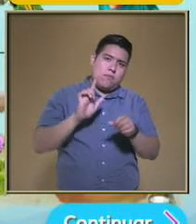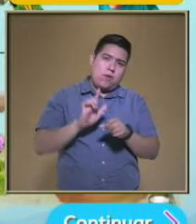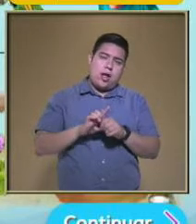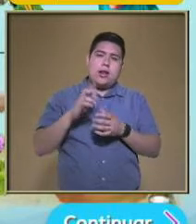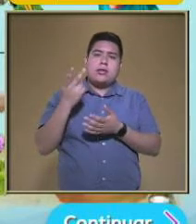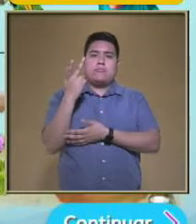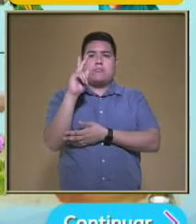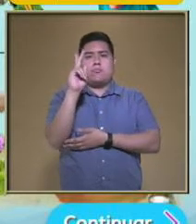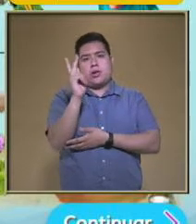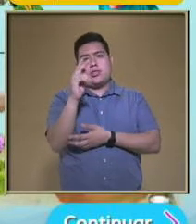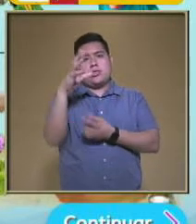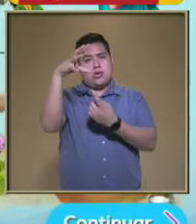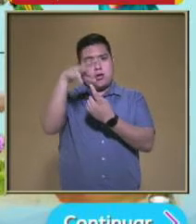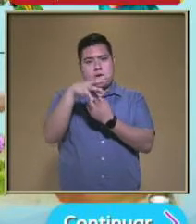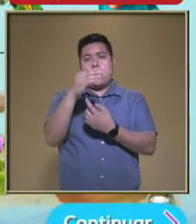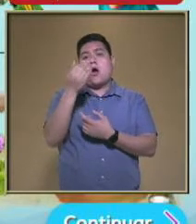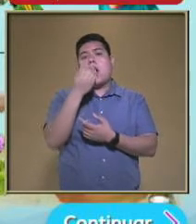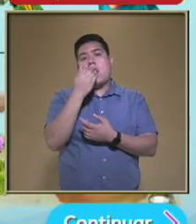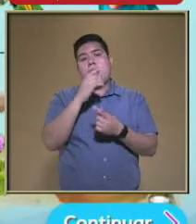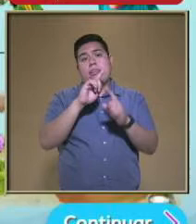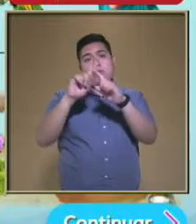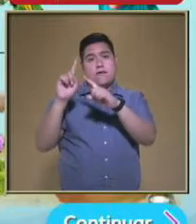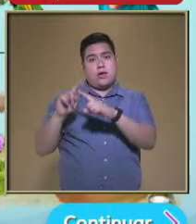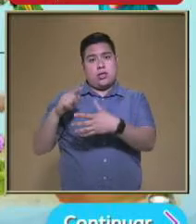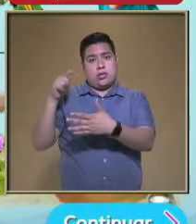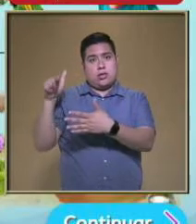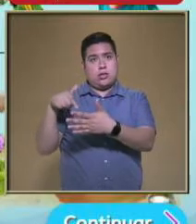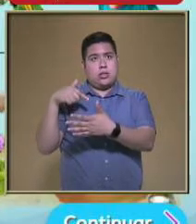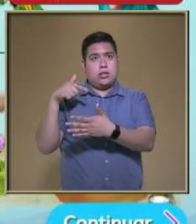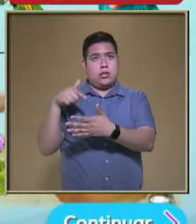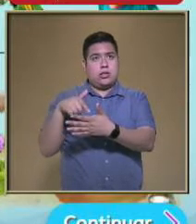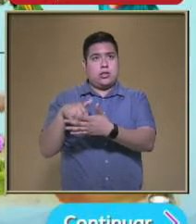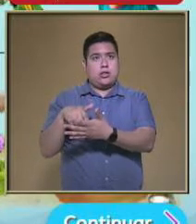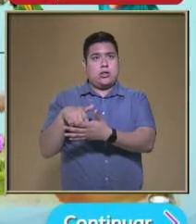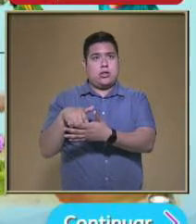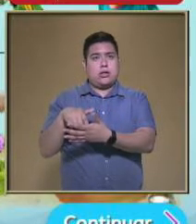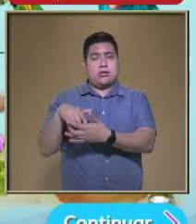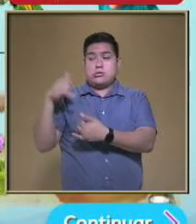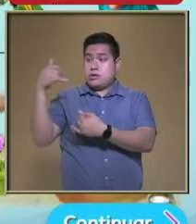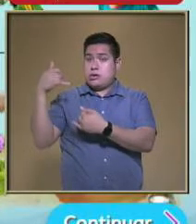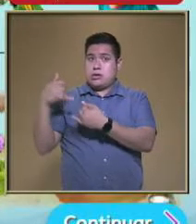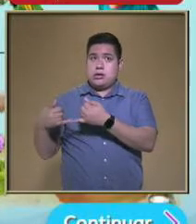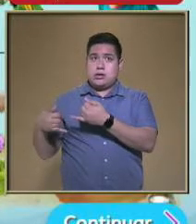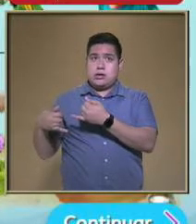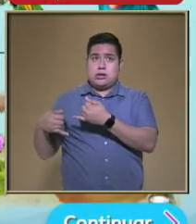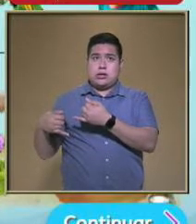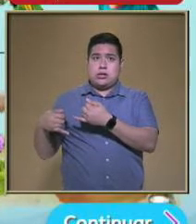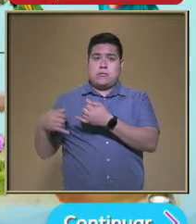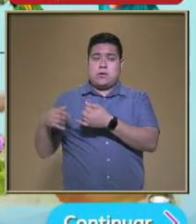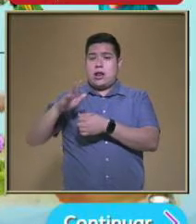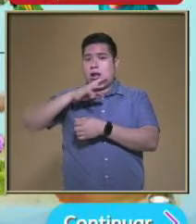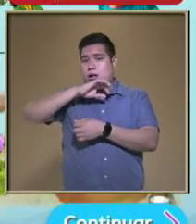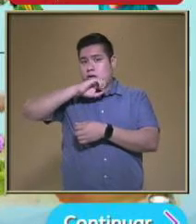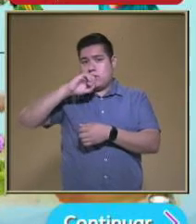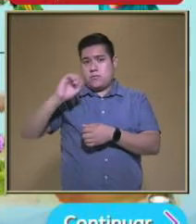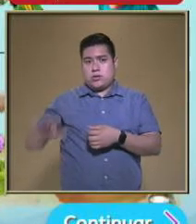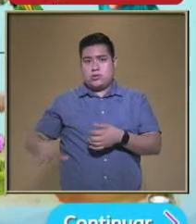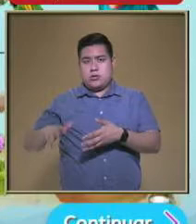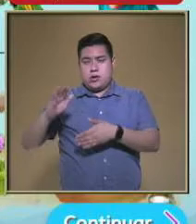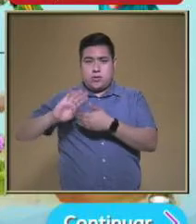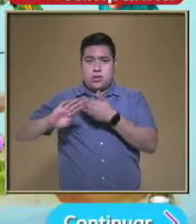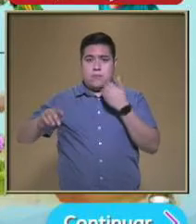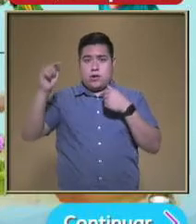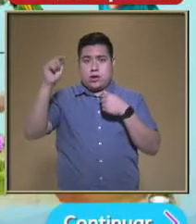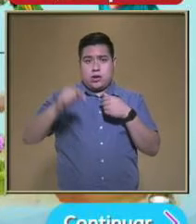hongos En otros lugares Del mundo El bulticoche Se considera una plaga Y se elimina Para evitar La contaminación En los cultivos Pero en